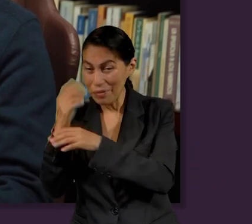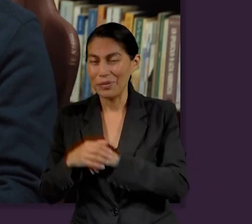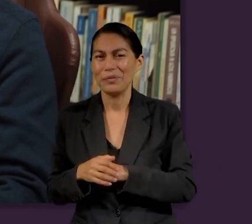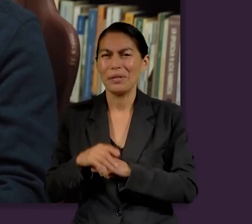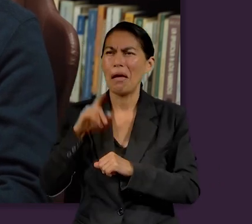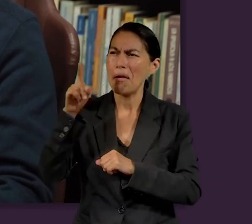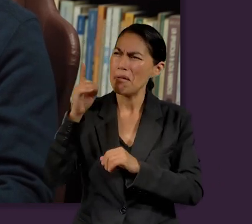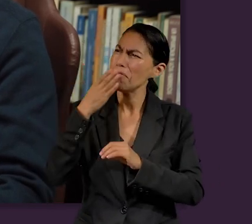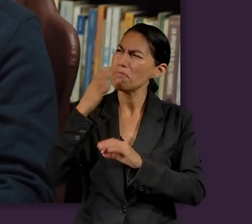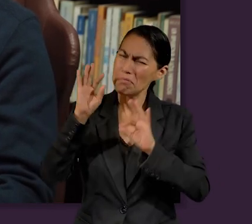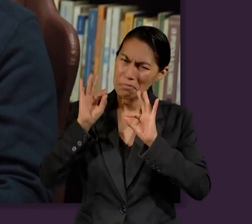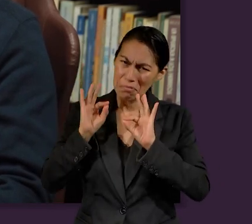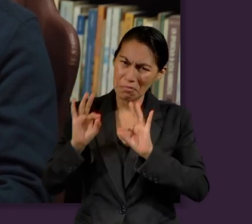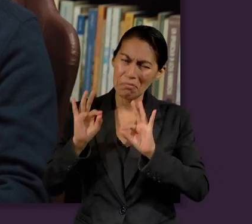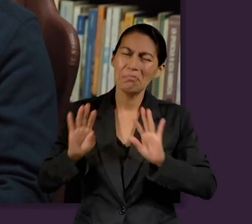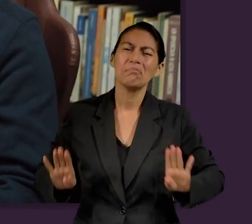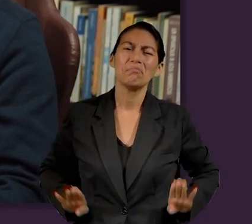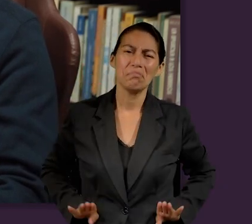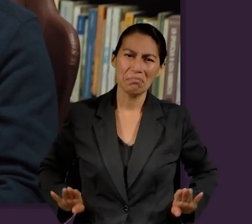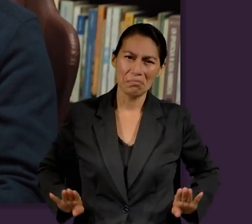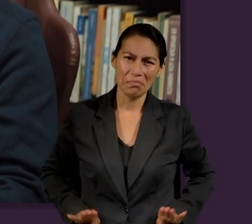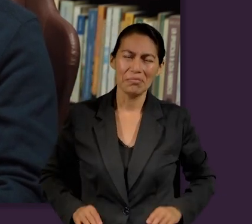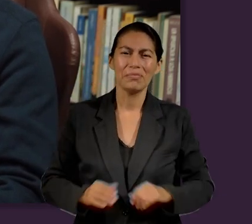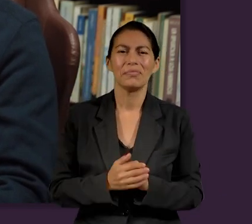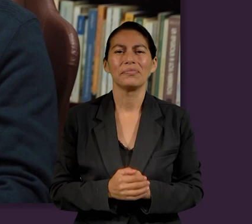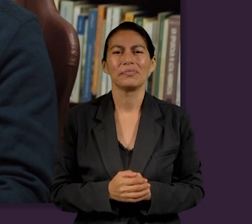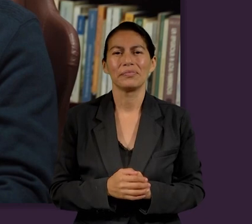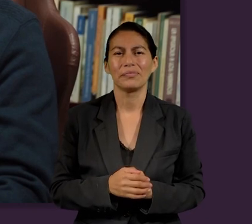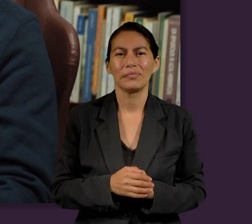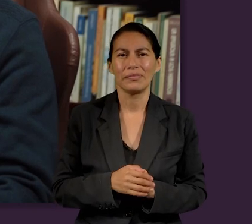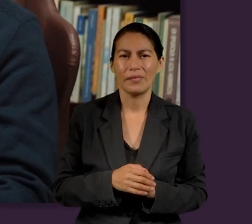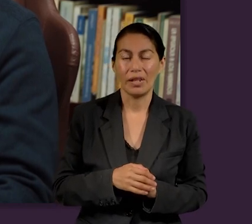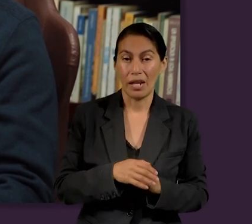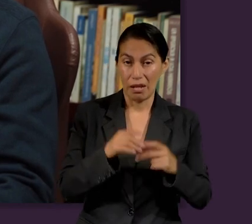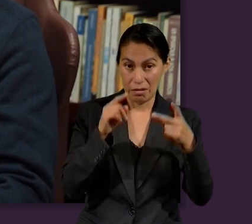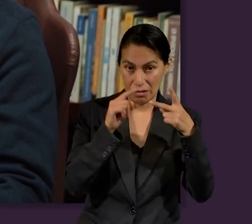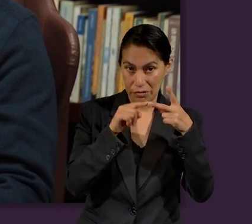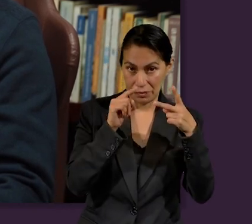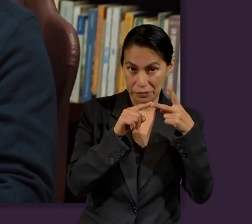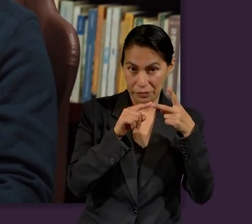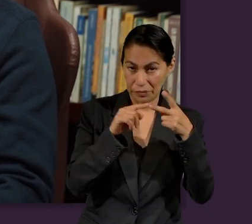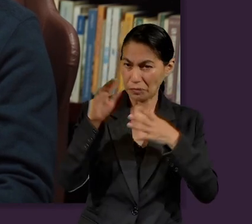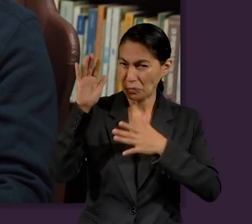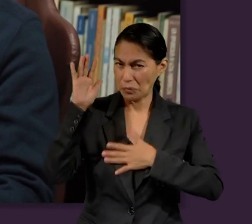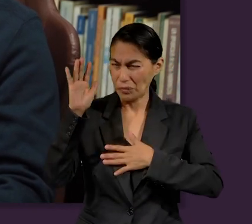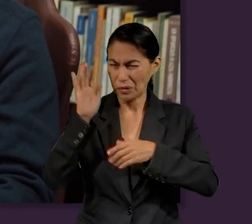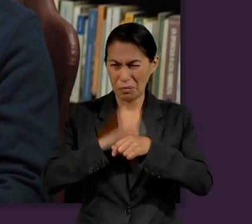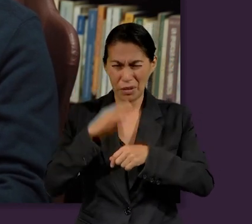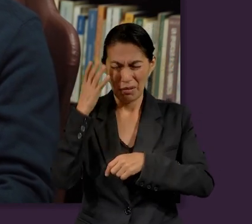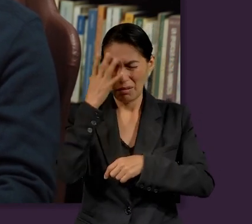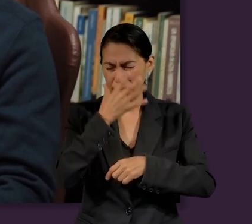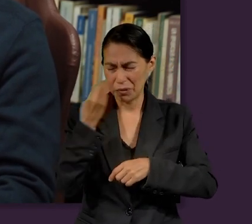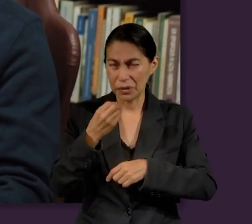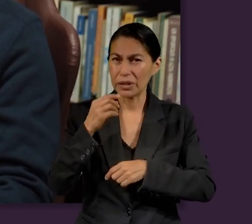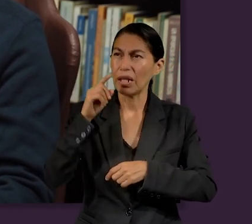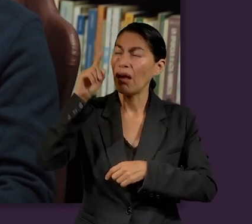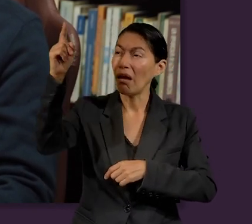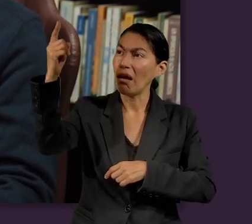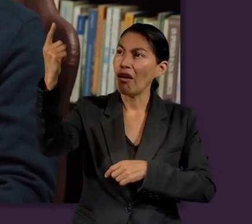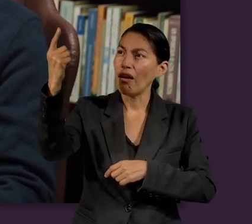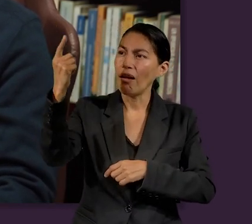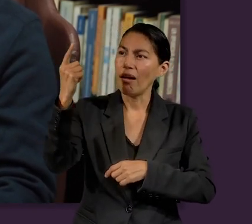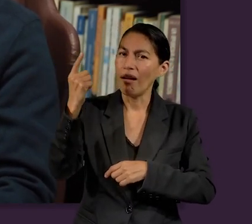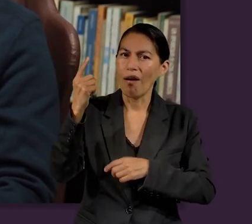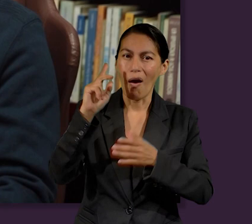nuevo, nos asegura nuestra residencia, nos asegura el bienestar. Y en segundo lugar, la más hermosa promesa de